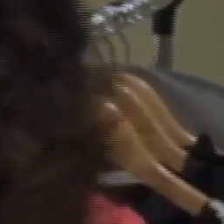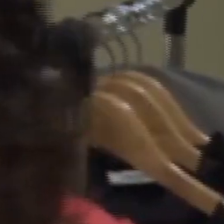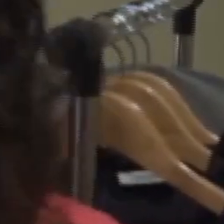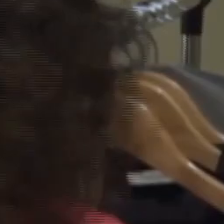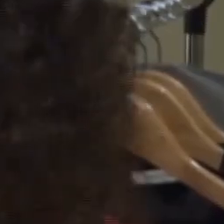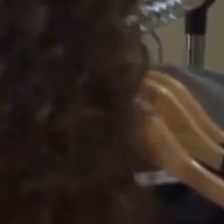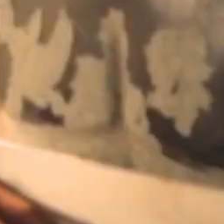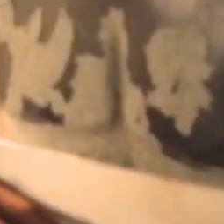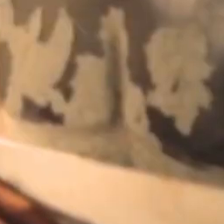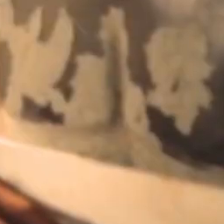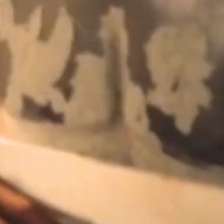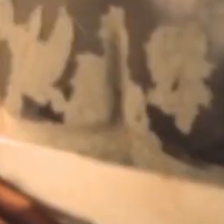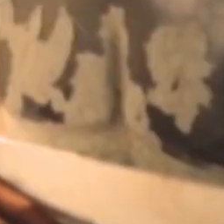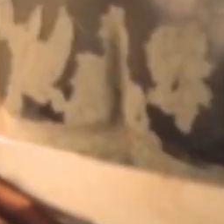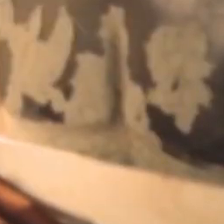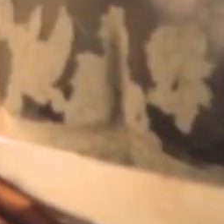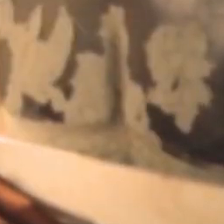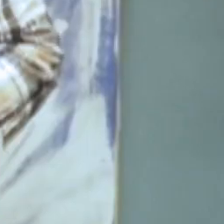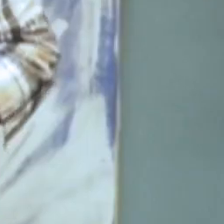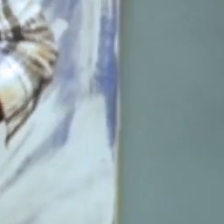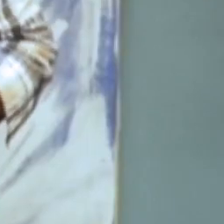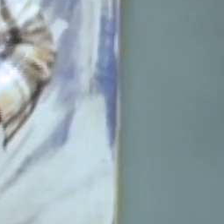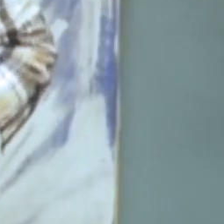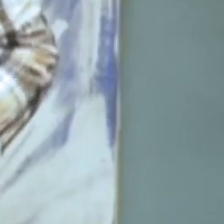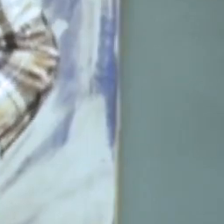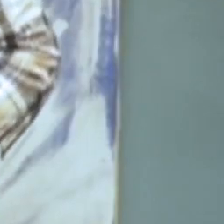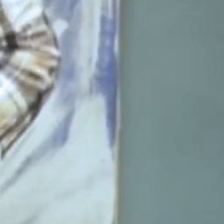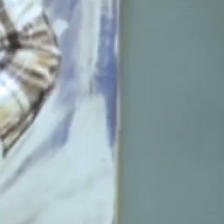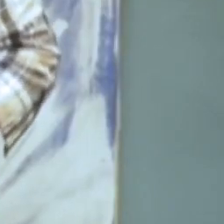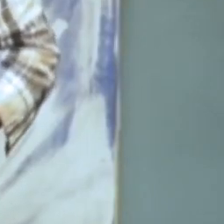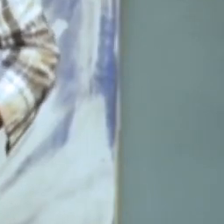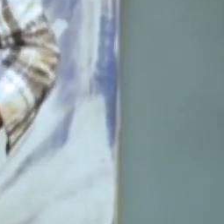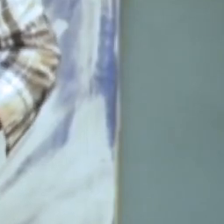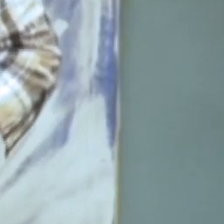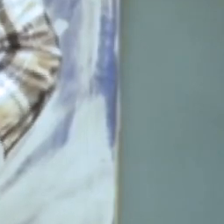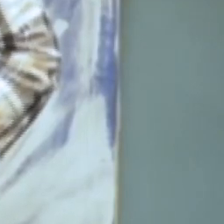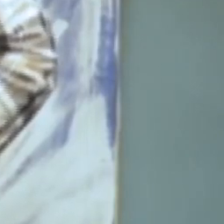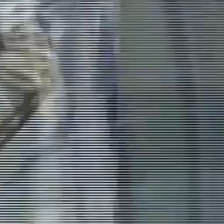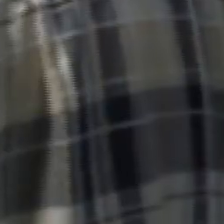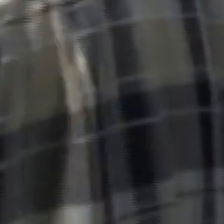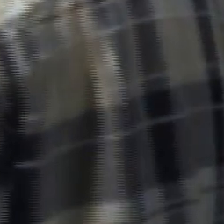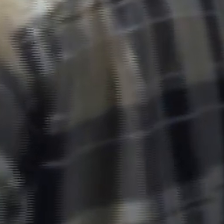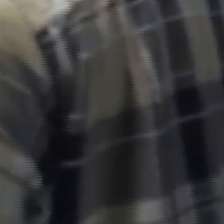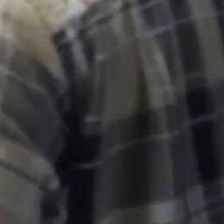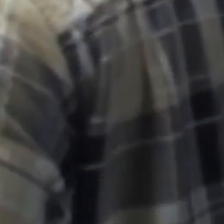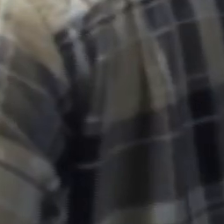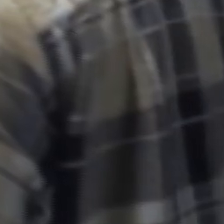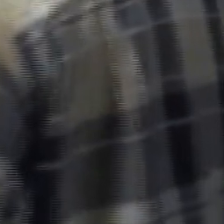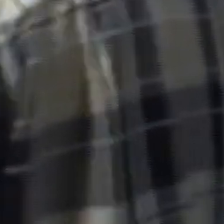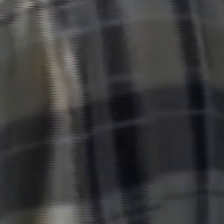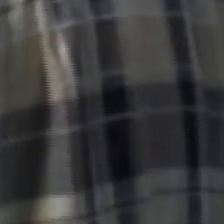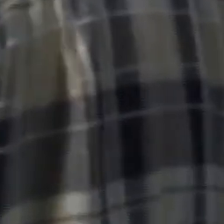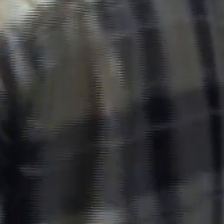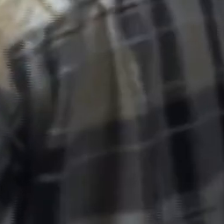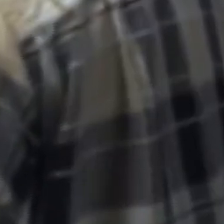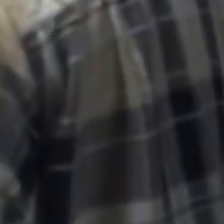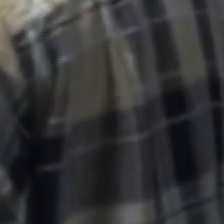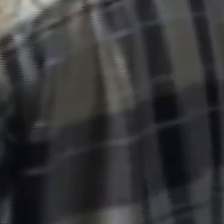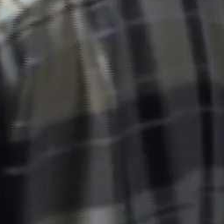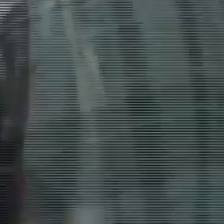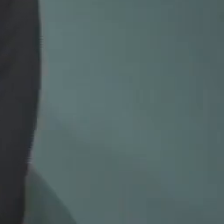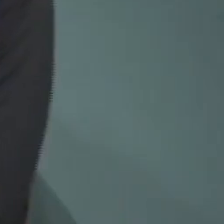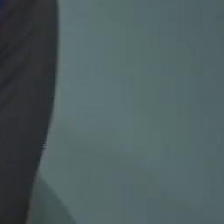Son dos vestidos, el seducione y el piachere. ¿Cómo extrañaba estas manos? Es que nadie toma medidas como yo.